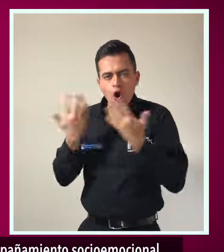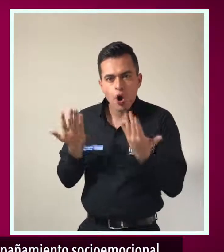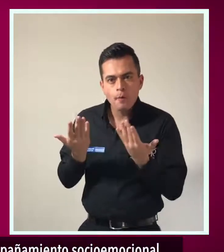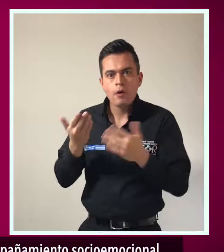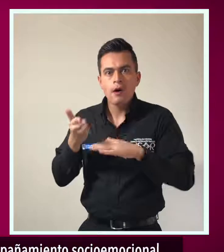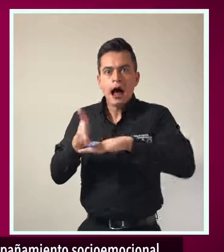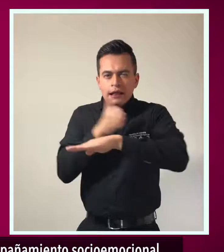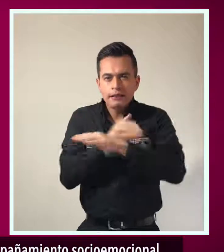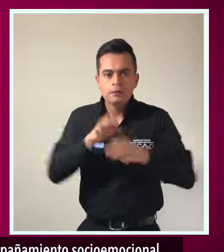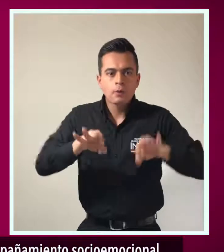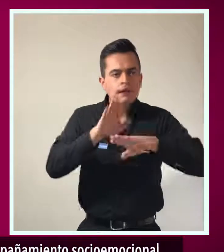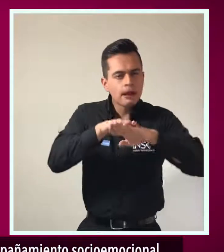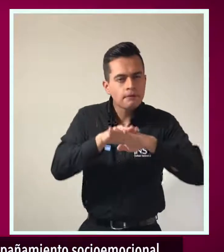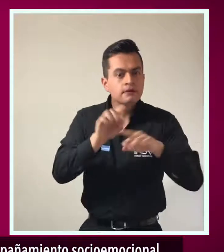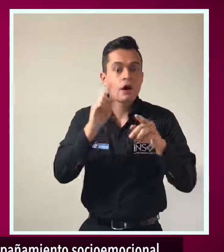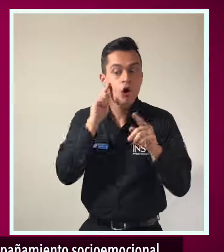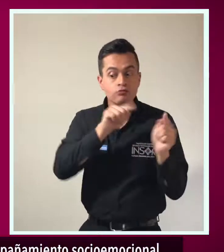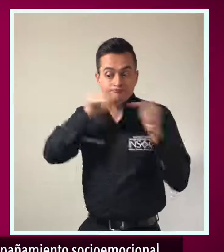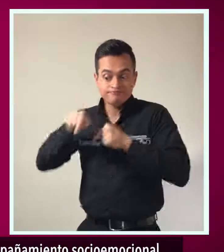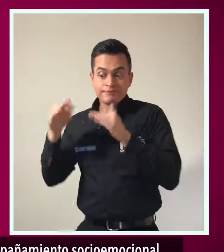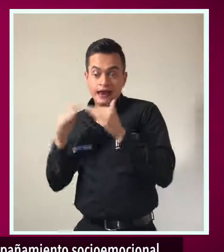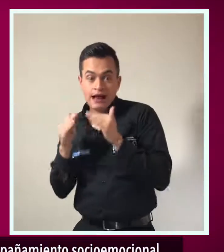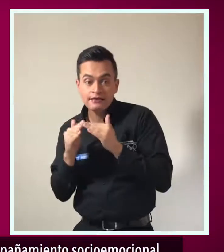regreso y qué es una situación transitoria.